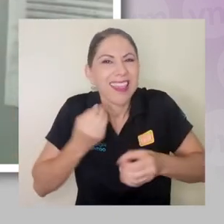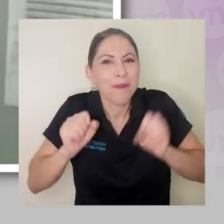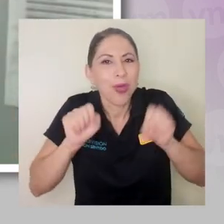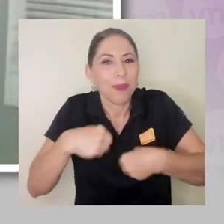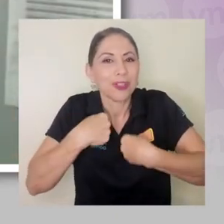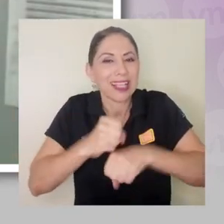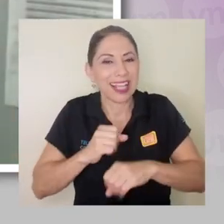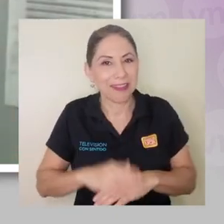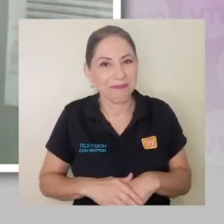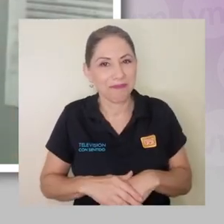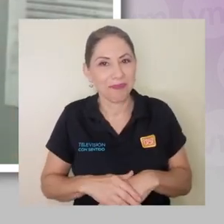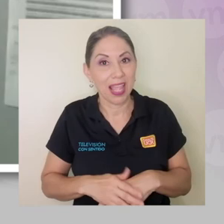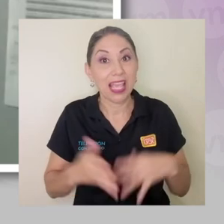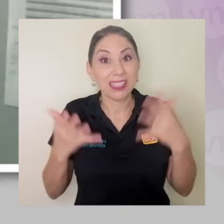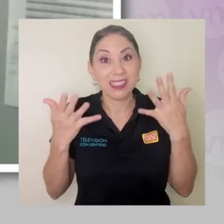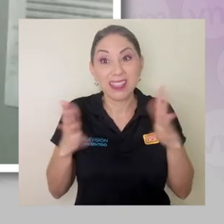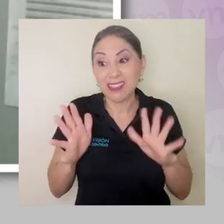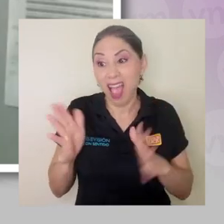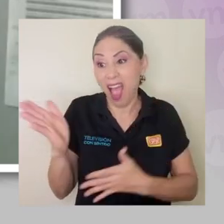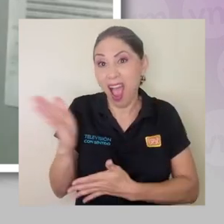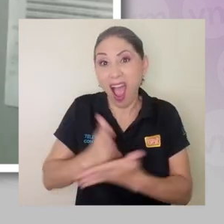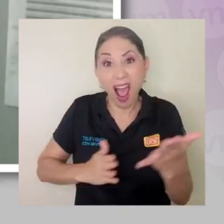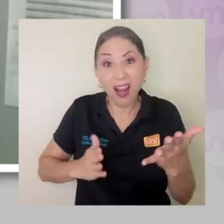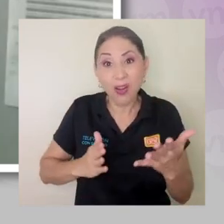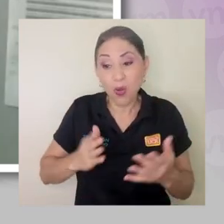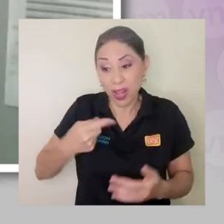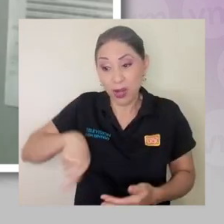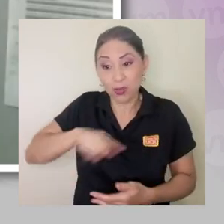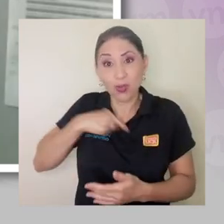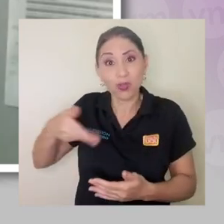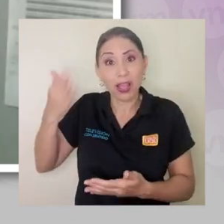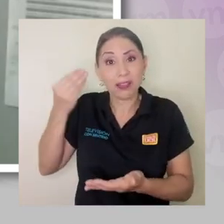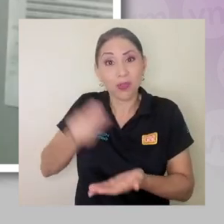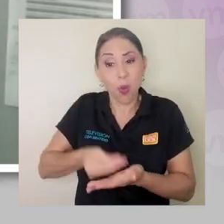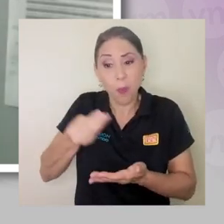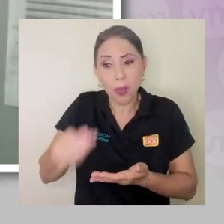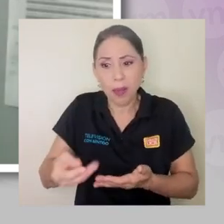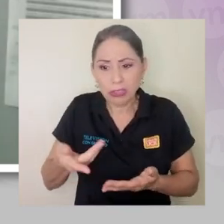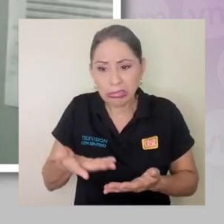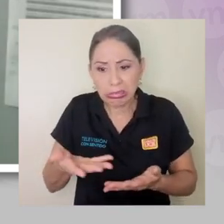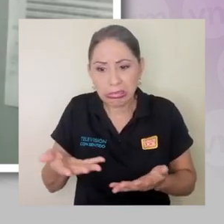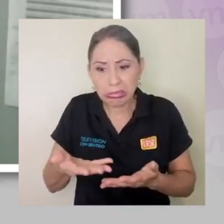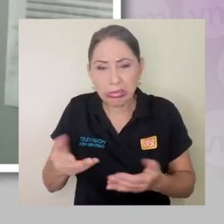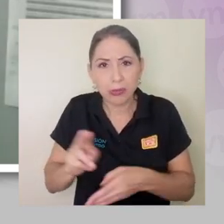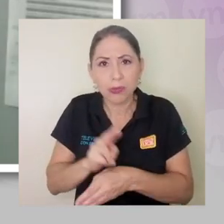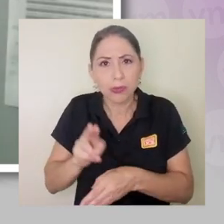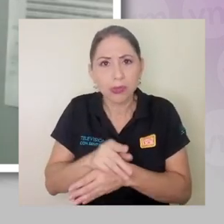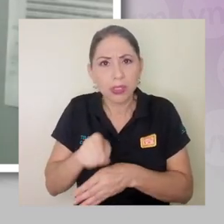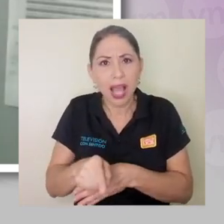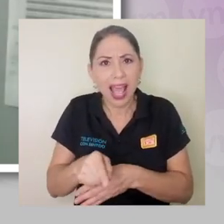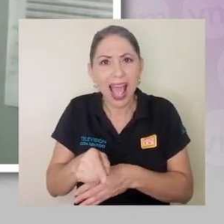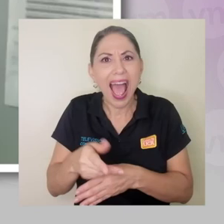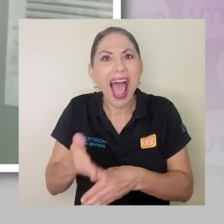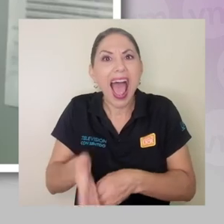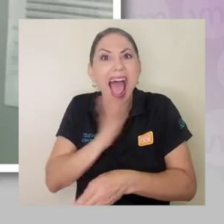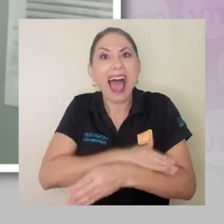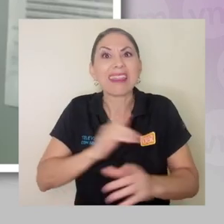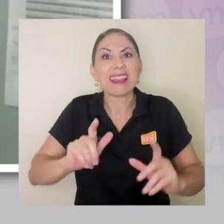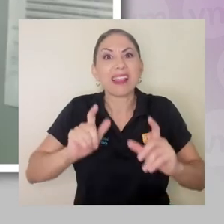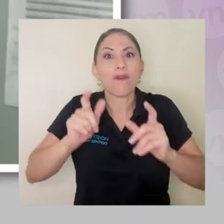hacer si ya finalmente se desperdició algo de lo que compramos que hacerlo antes de